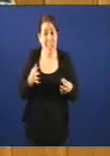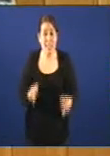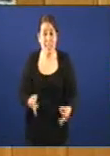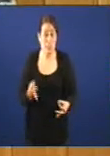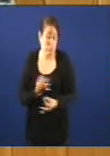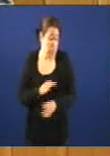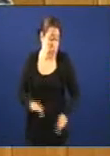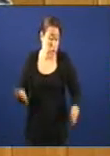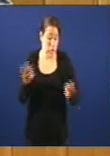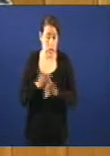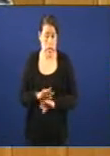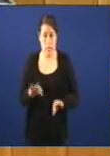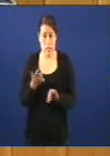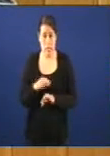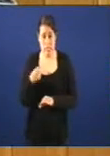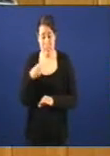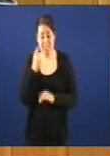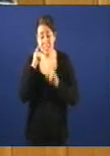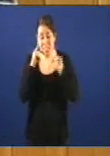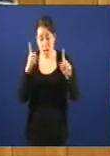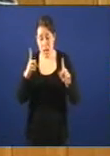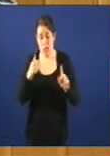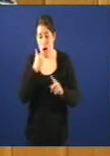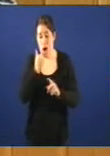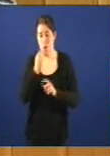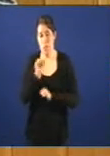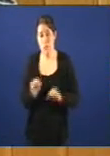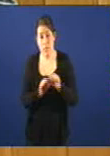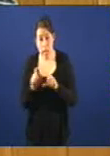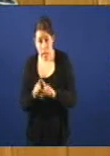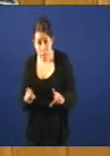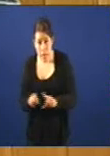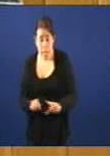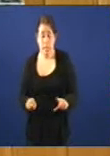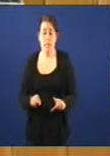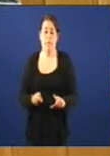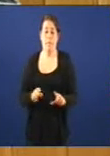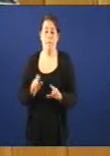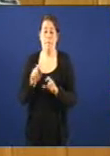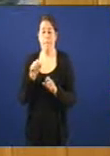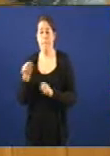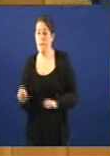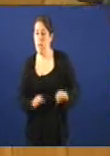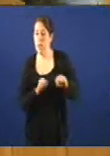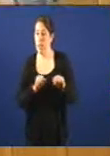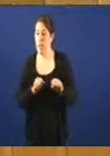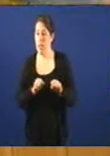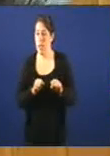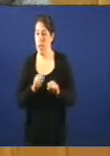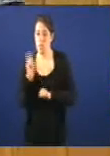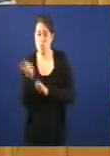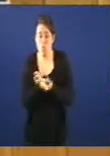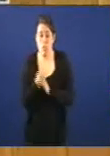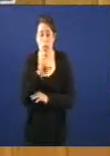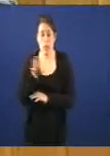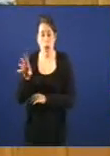absolutamente nada. Se houvera que sair a defender a empresa, se houvera que sair a defender a unha multinacional ou incluso aos banqueiros